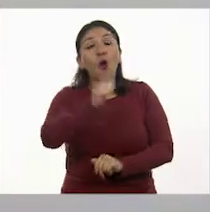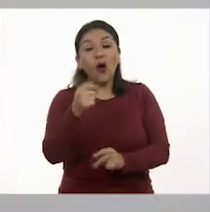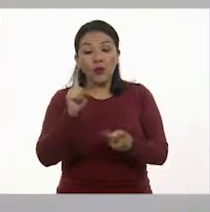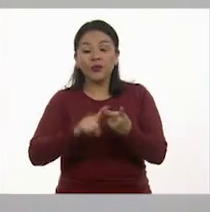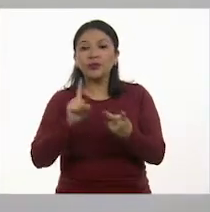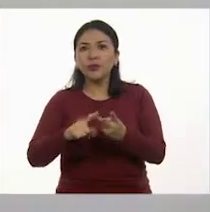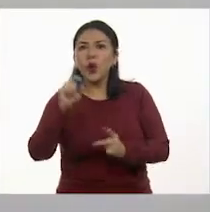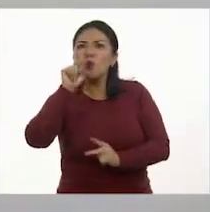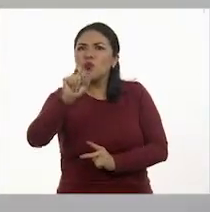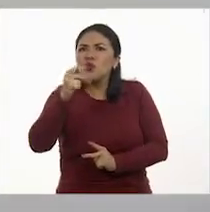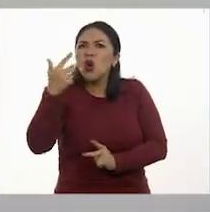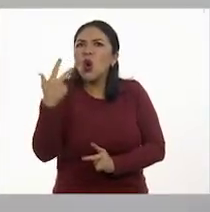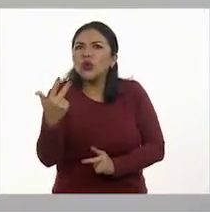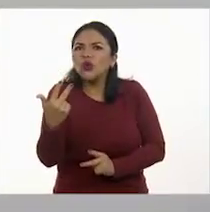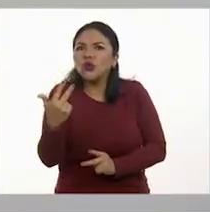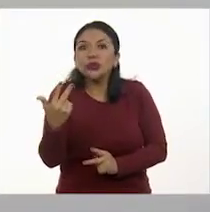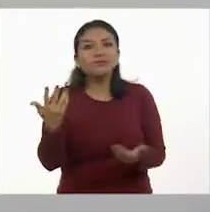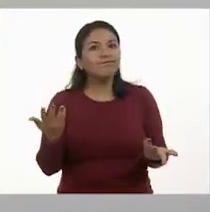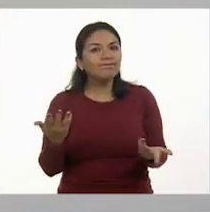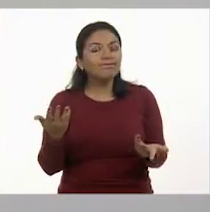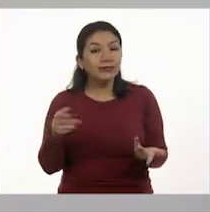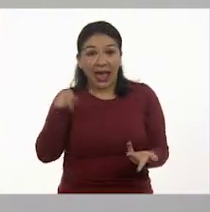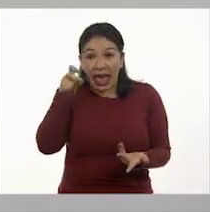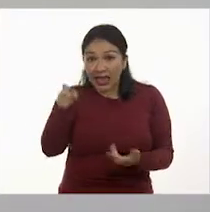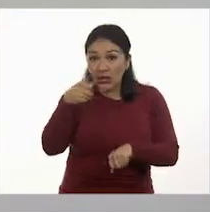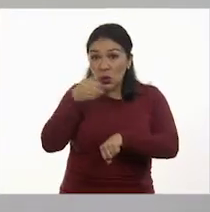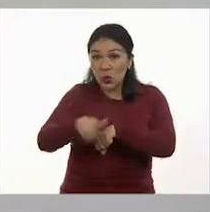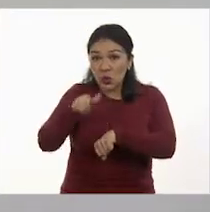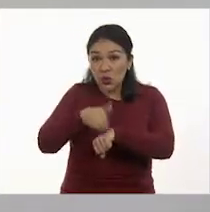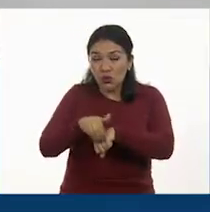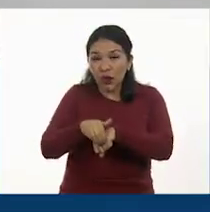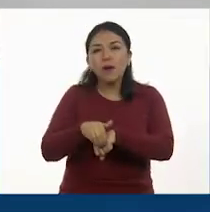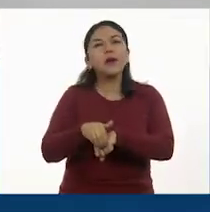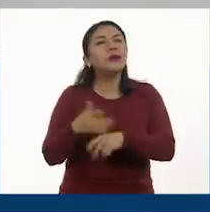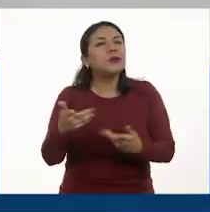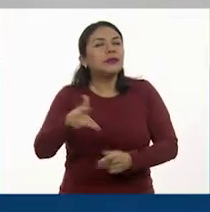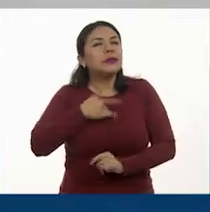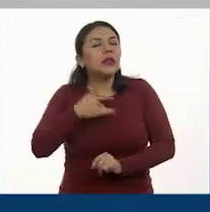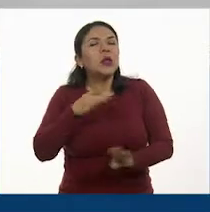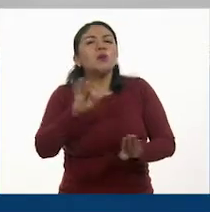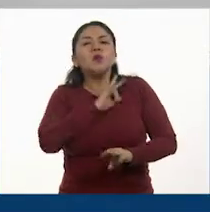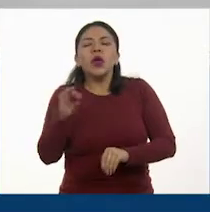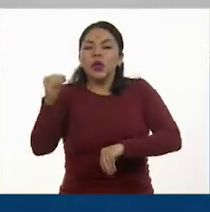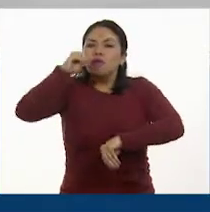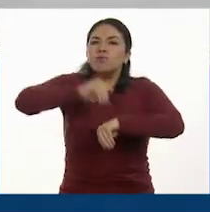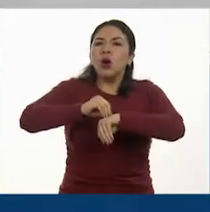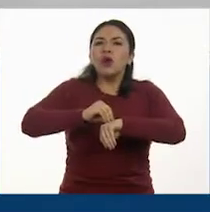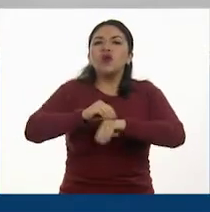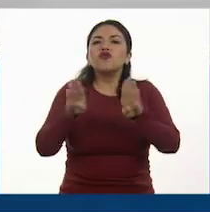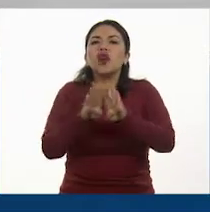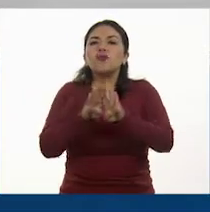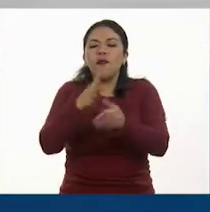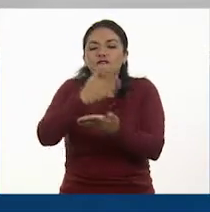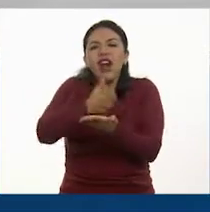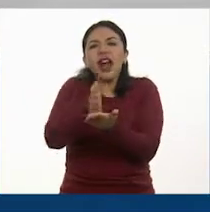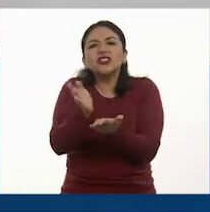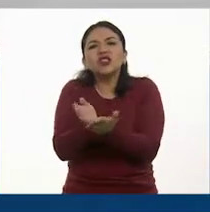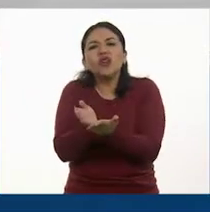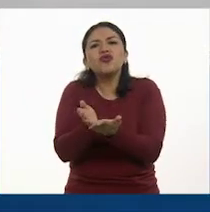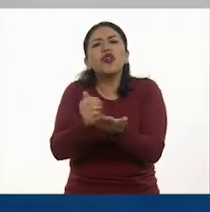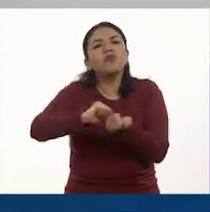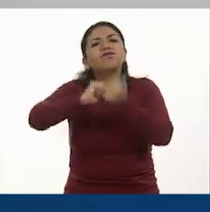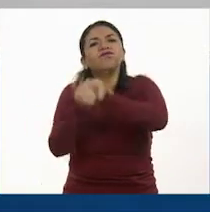punto ocho. Este, ¿cómo podríamos representarlo con fracción?